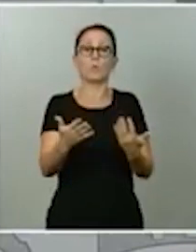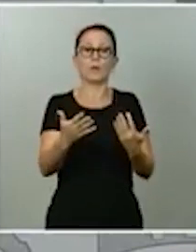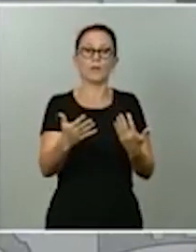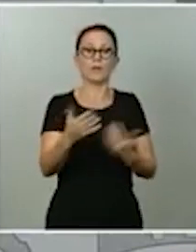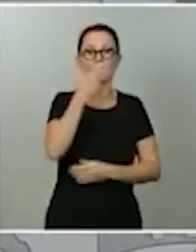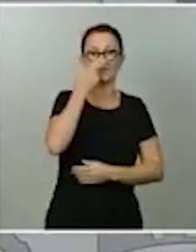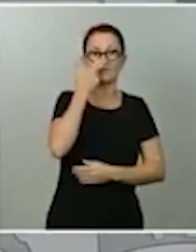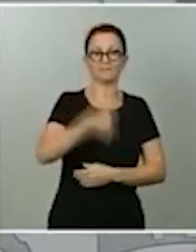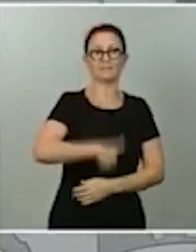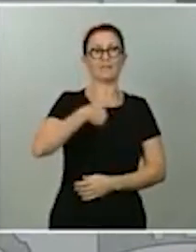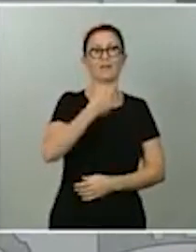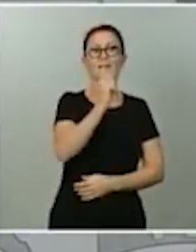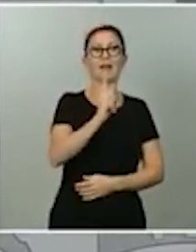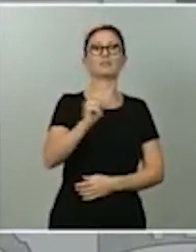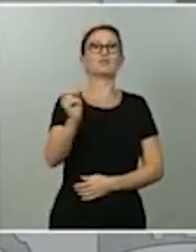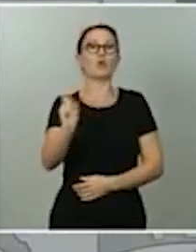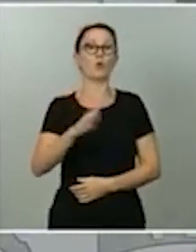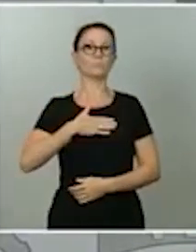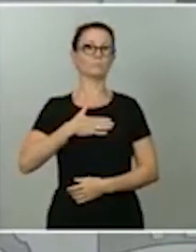Y quisiera terminar